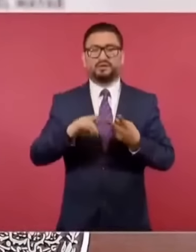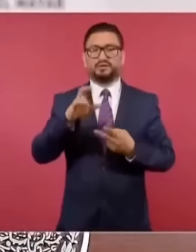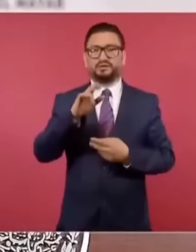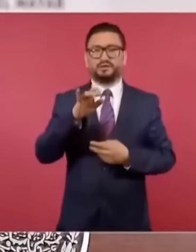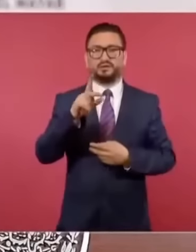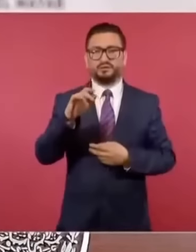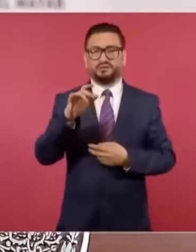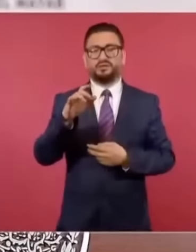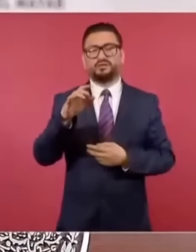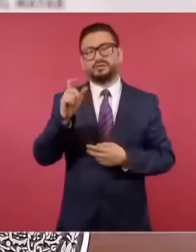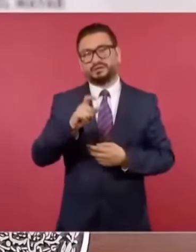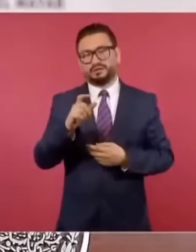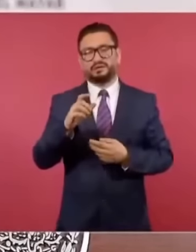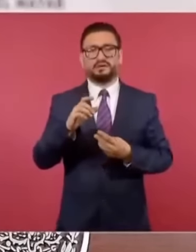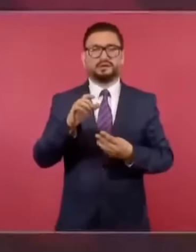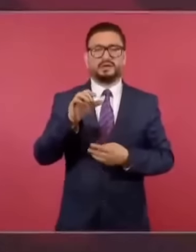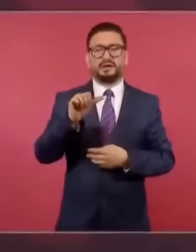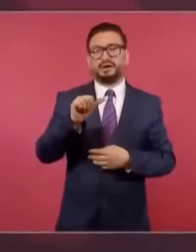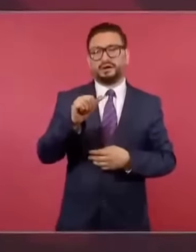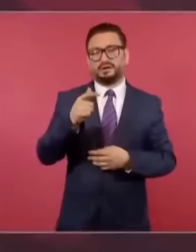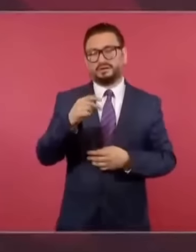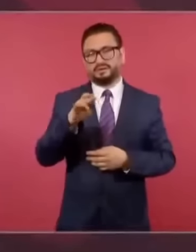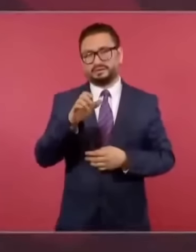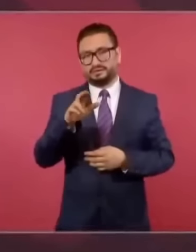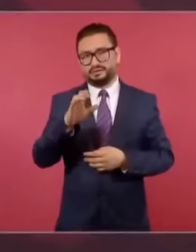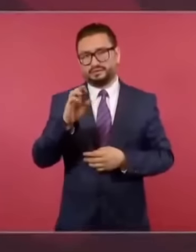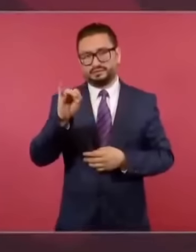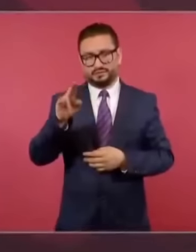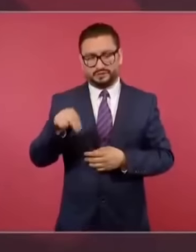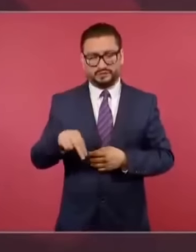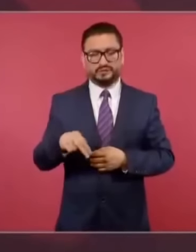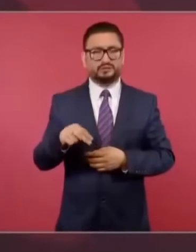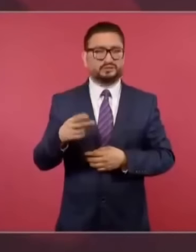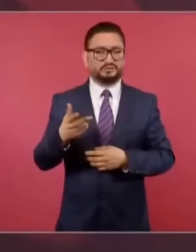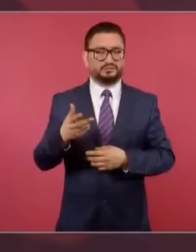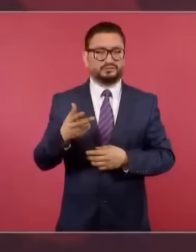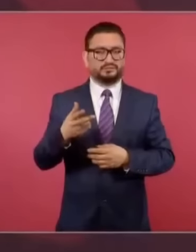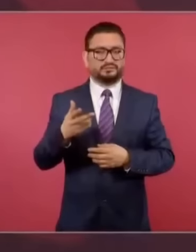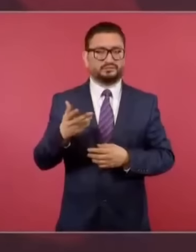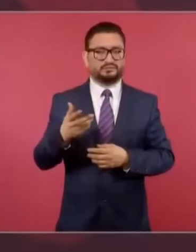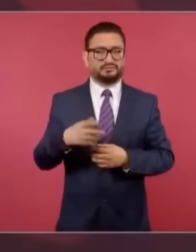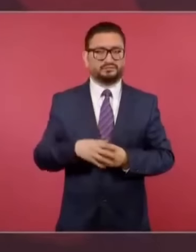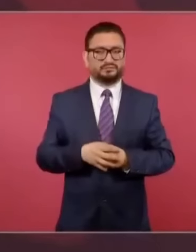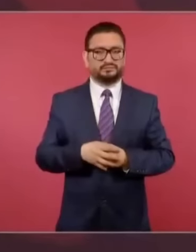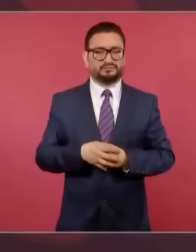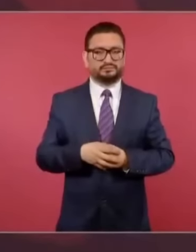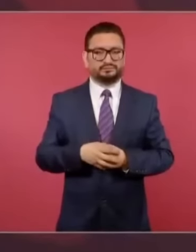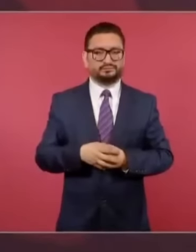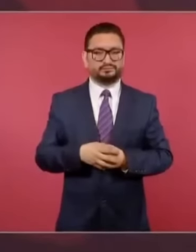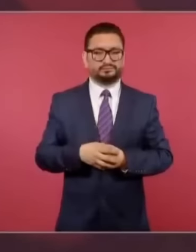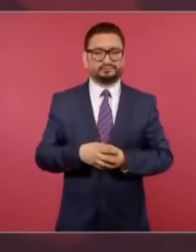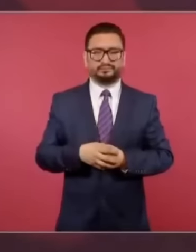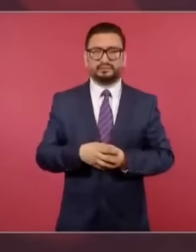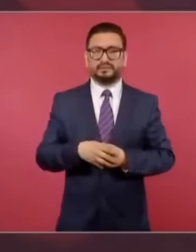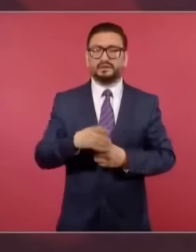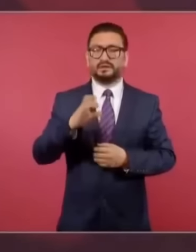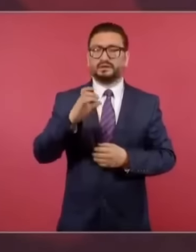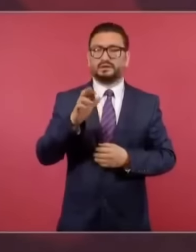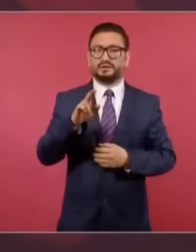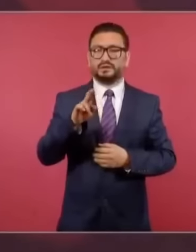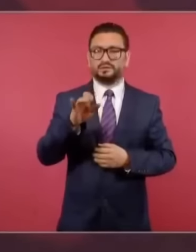como Aguilar Camín, como Krause,